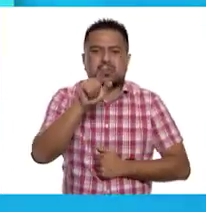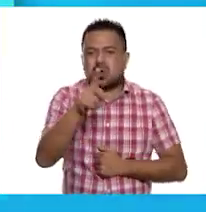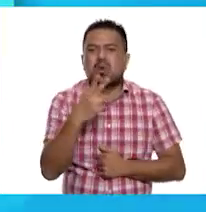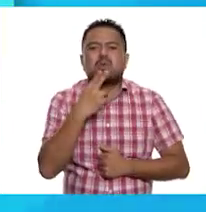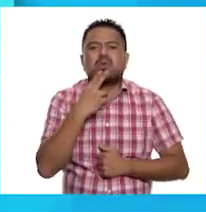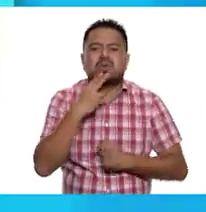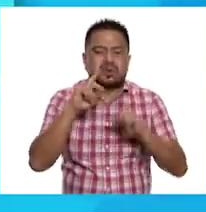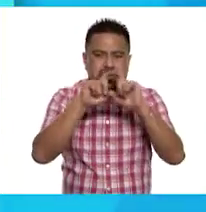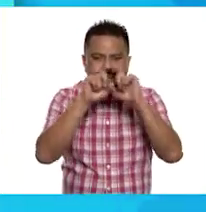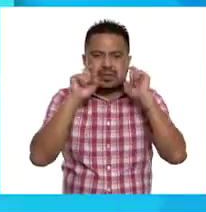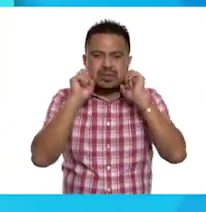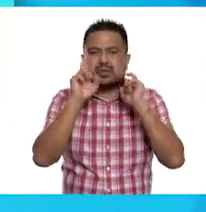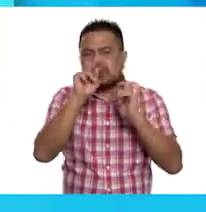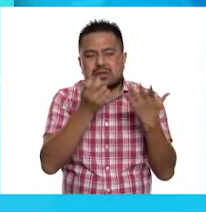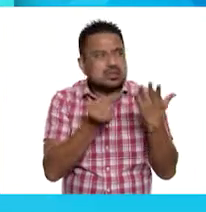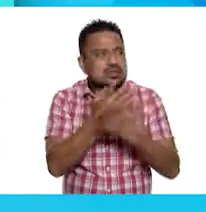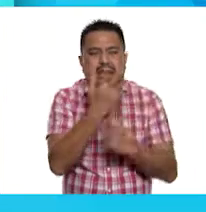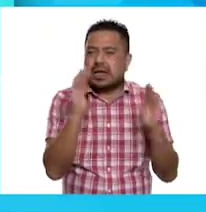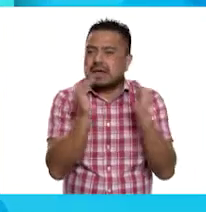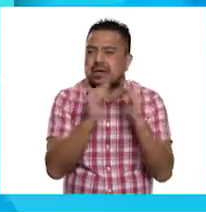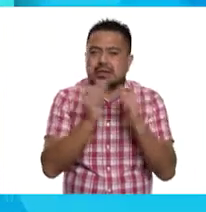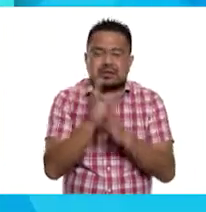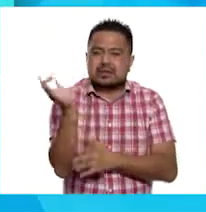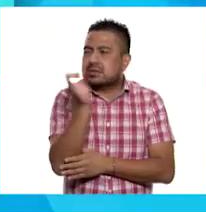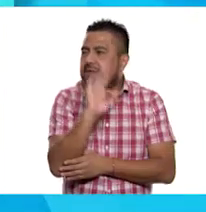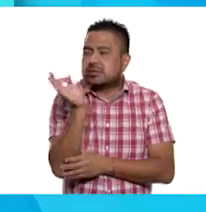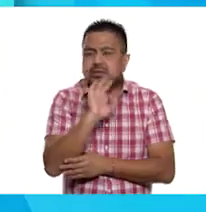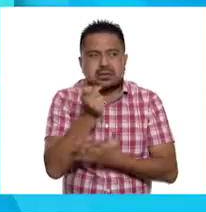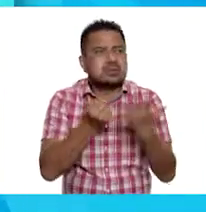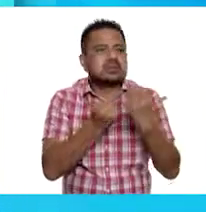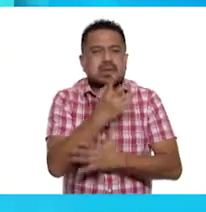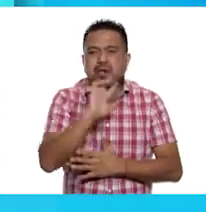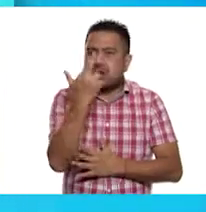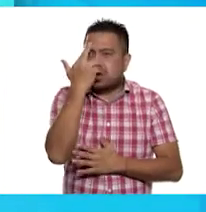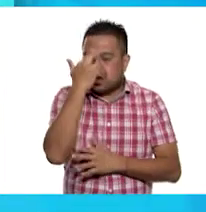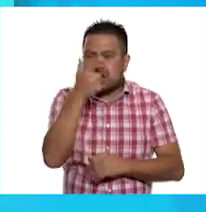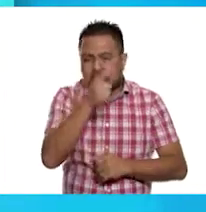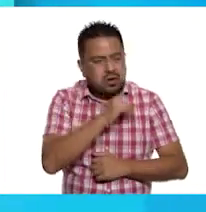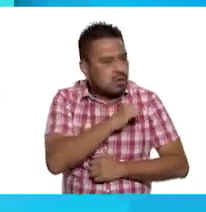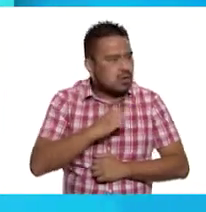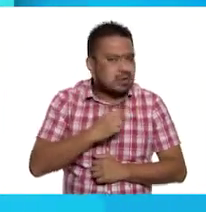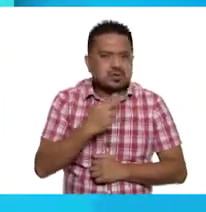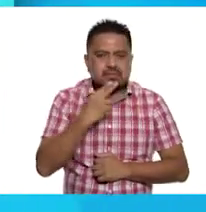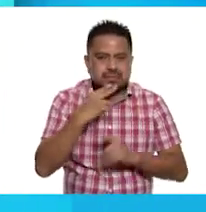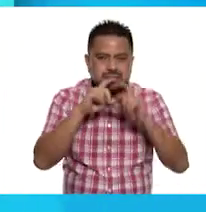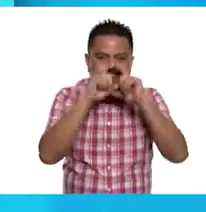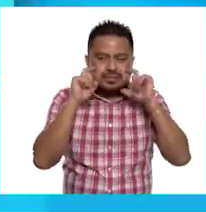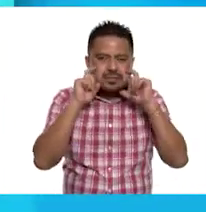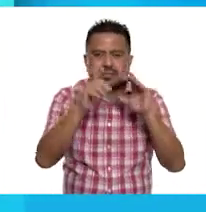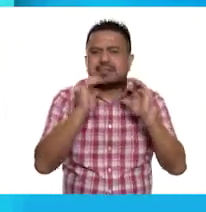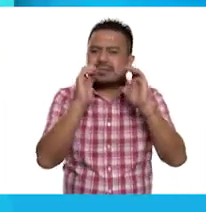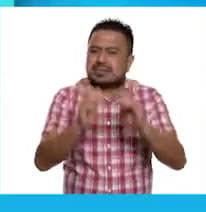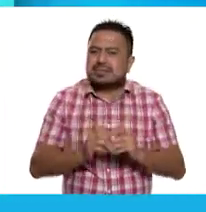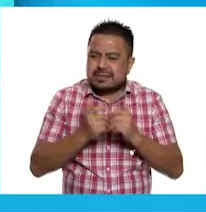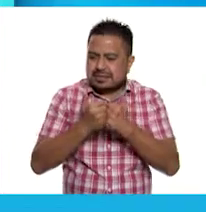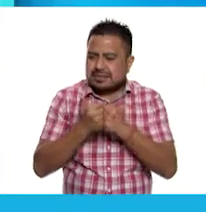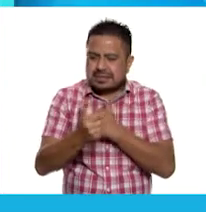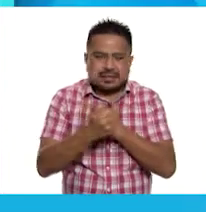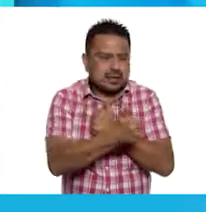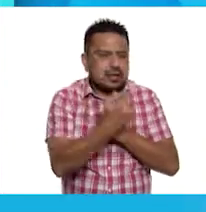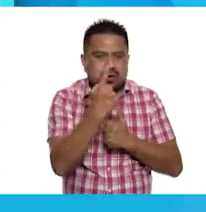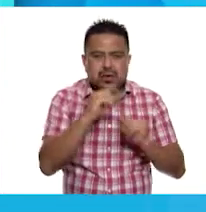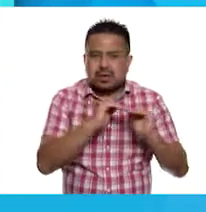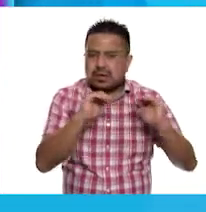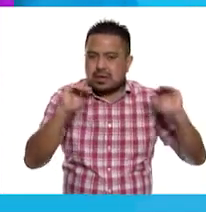¡Utiliza cubrebocas! ¡No salgas de casa! Si tienes que hacerlo, recuerda que es obligatorio utilizarlo. Mantén una distancia mínima de un